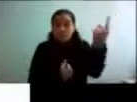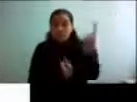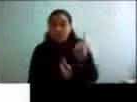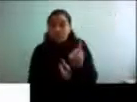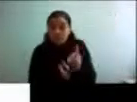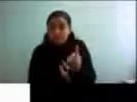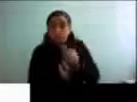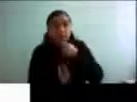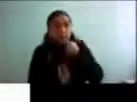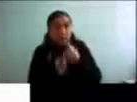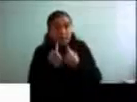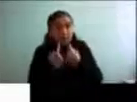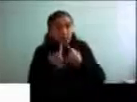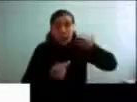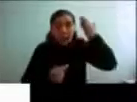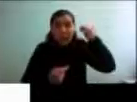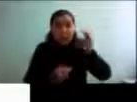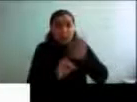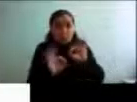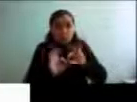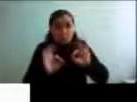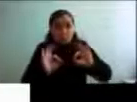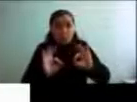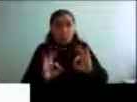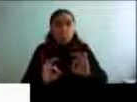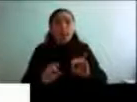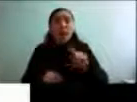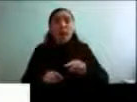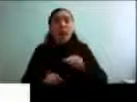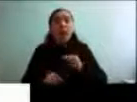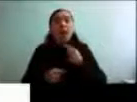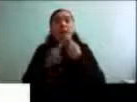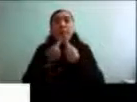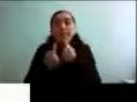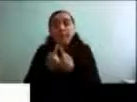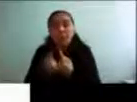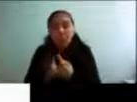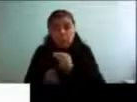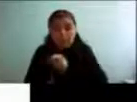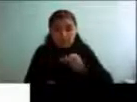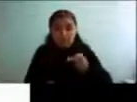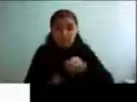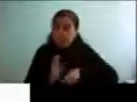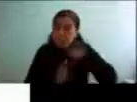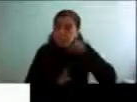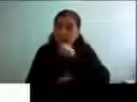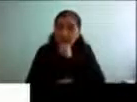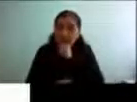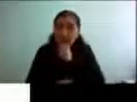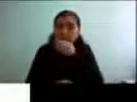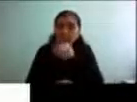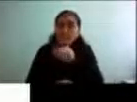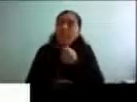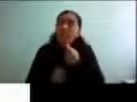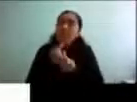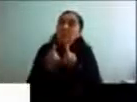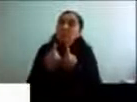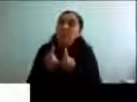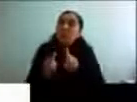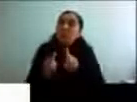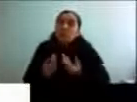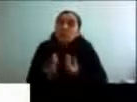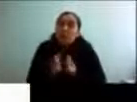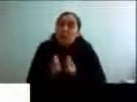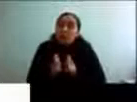que antes nunca existió, ¿no?, y que tiene que ver con gente mayor que llega a consultar asustado